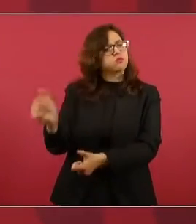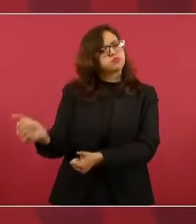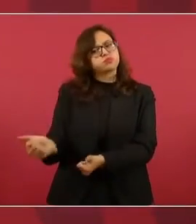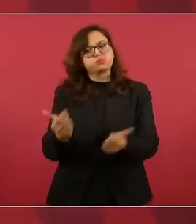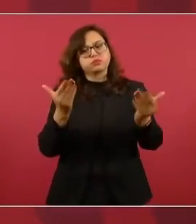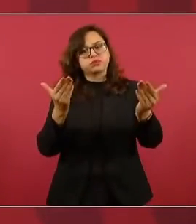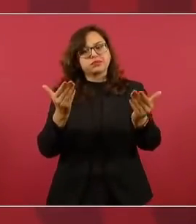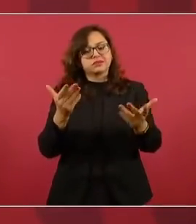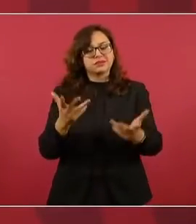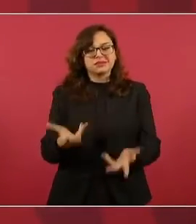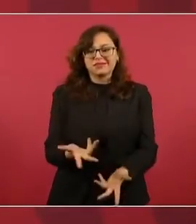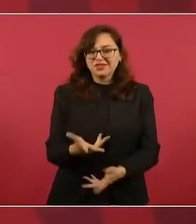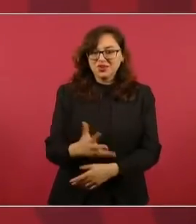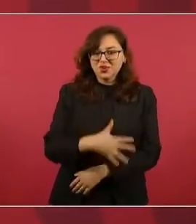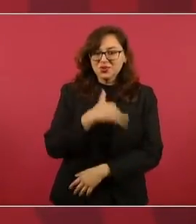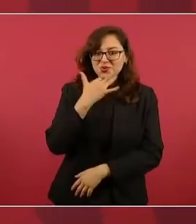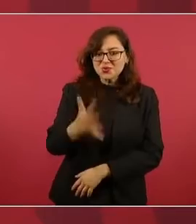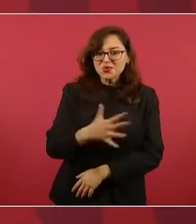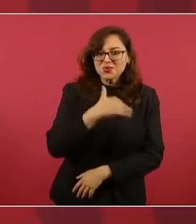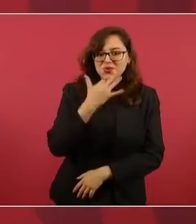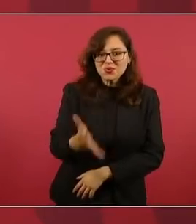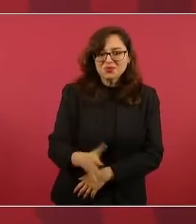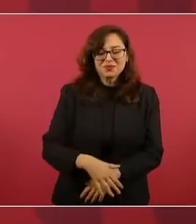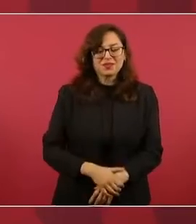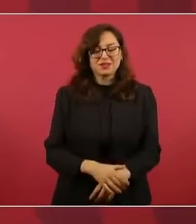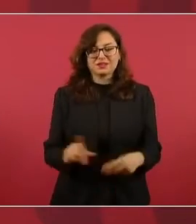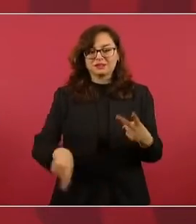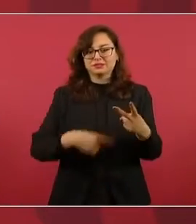El caso de La Laguna, lo mismo.